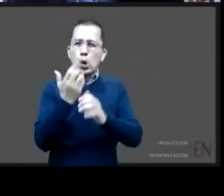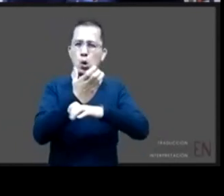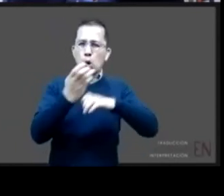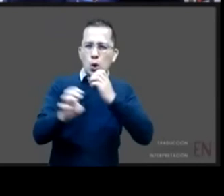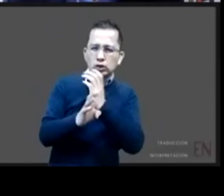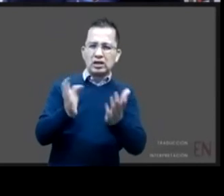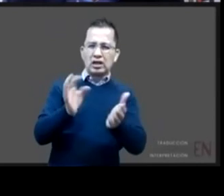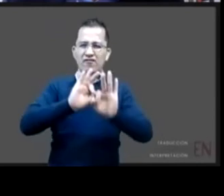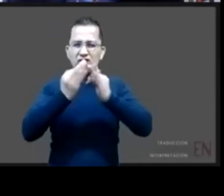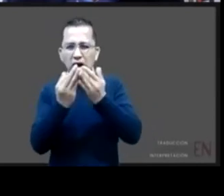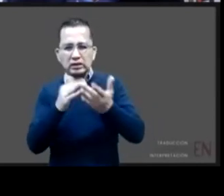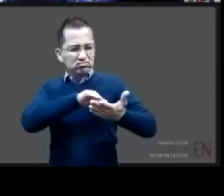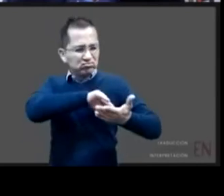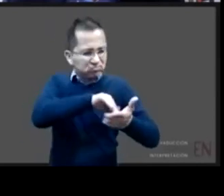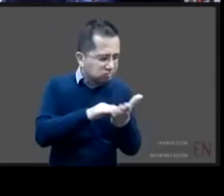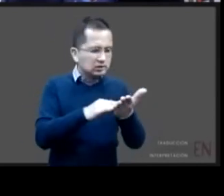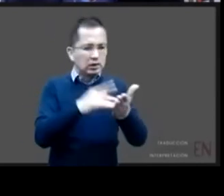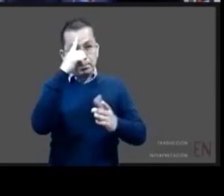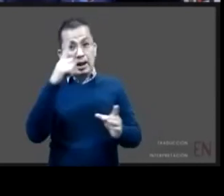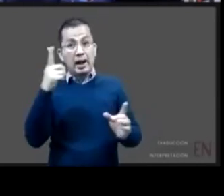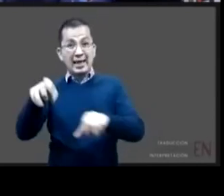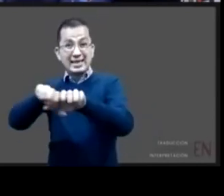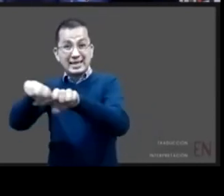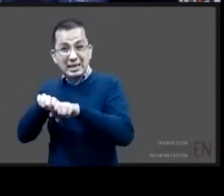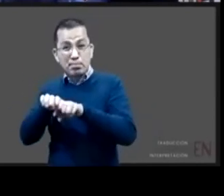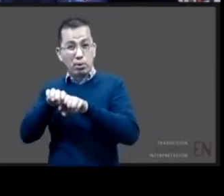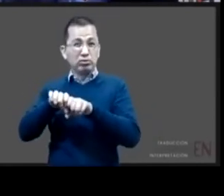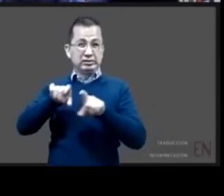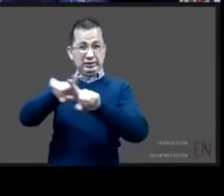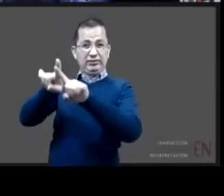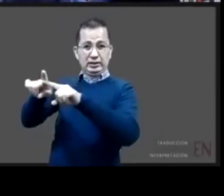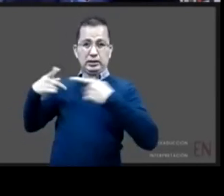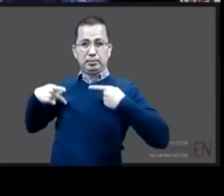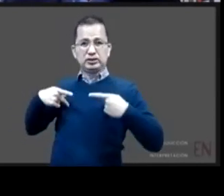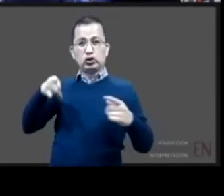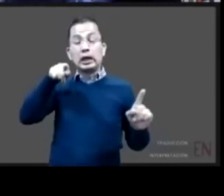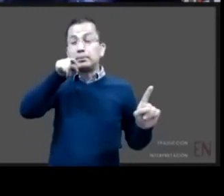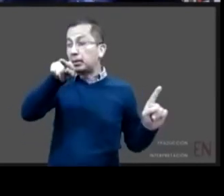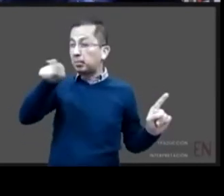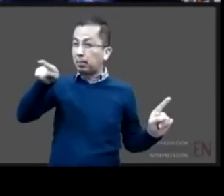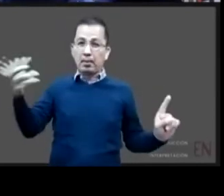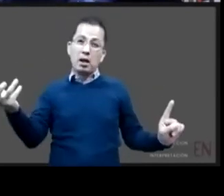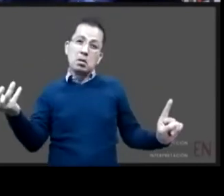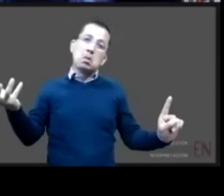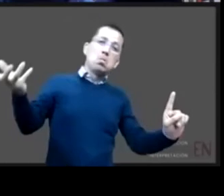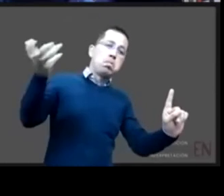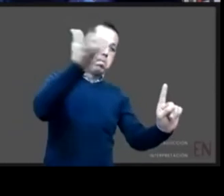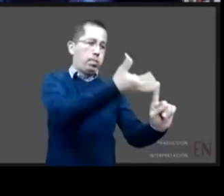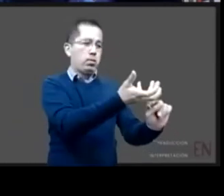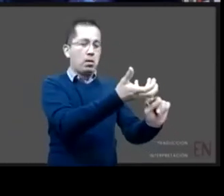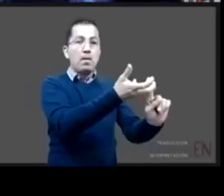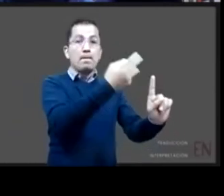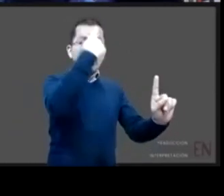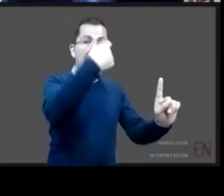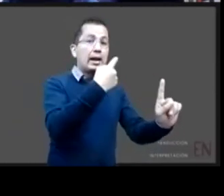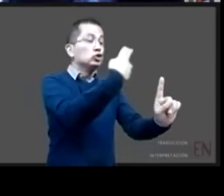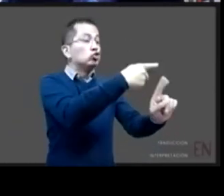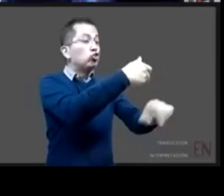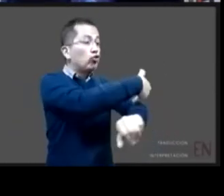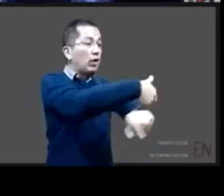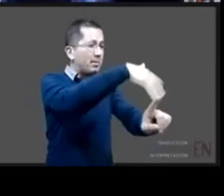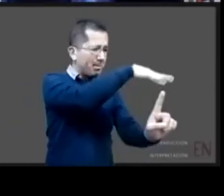sean los que realizan este trabajo con las familias y el contexto social del niño buscando una oportunidad